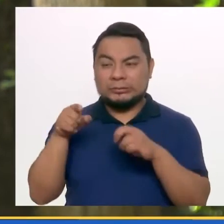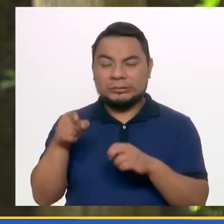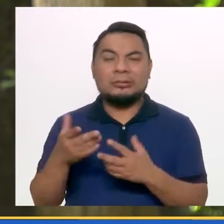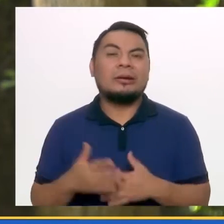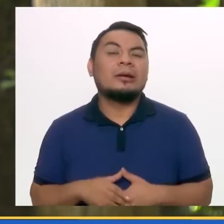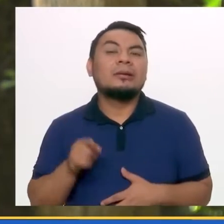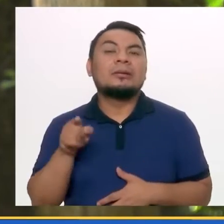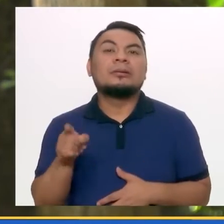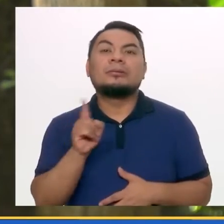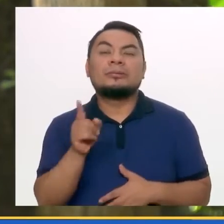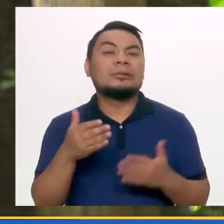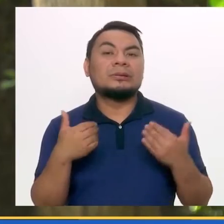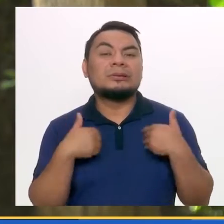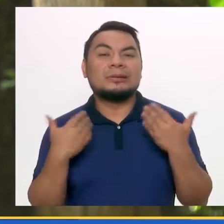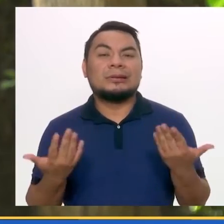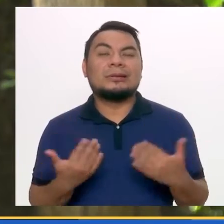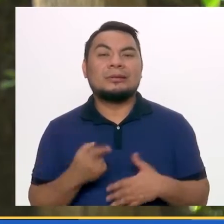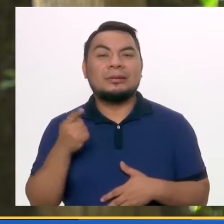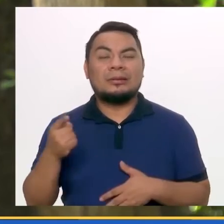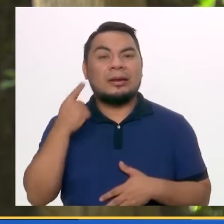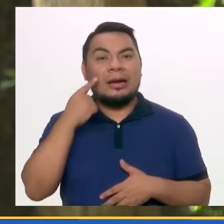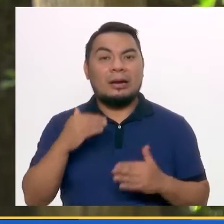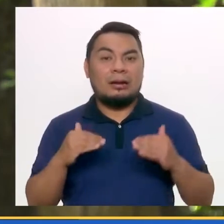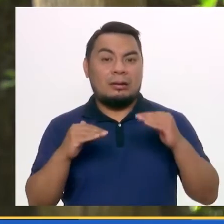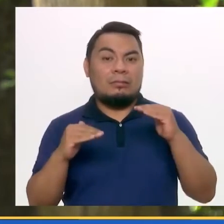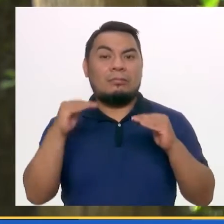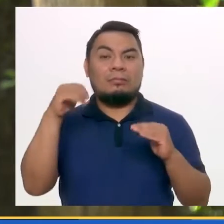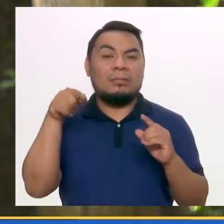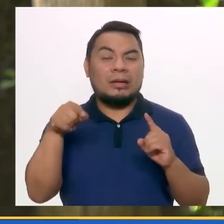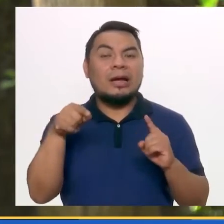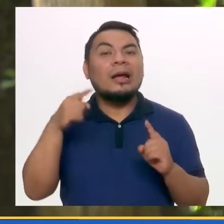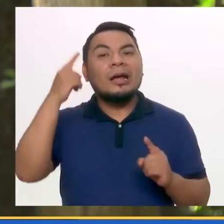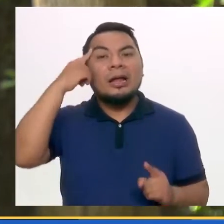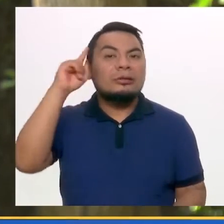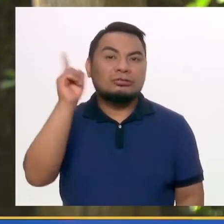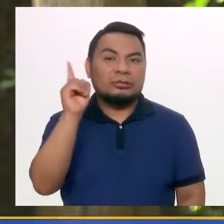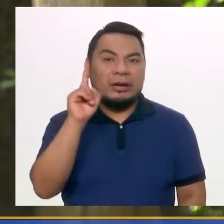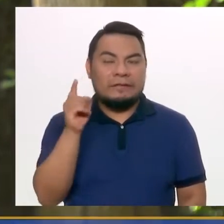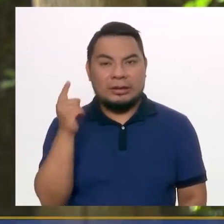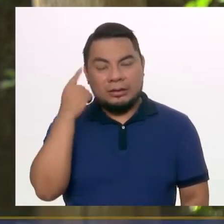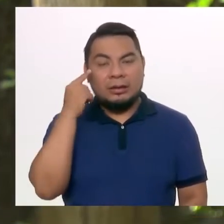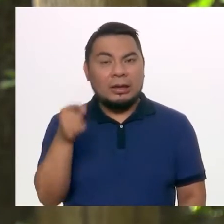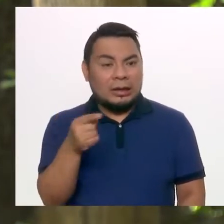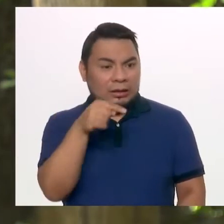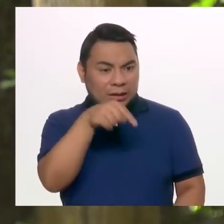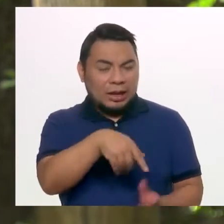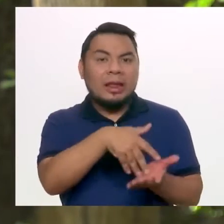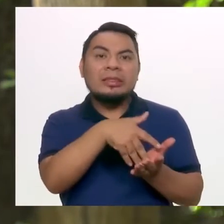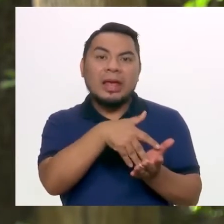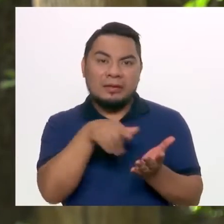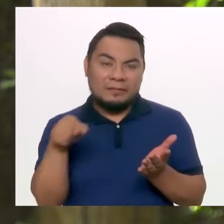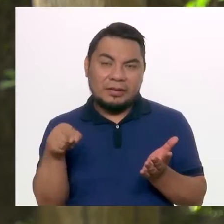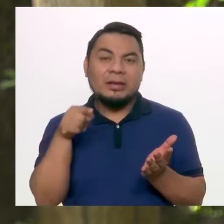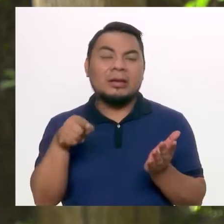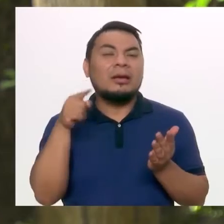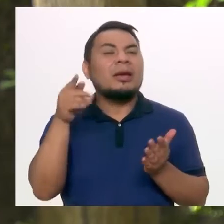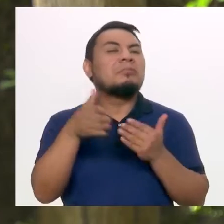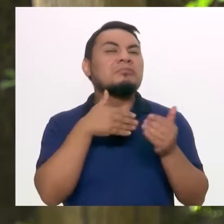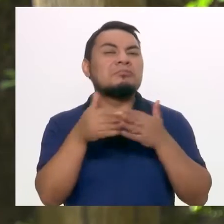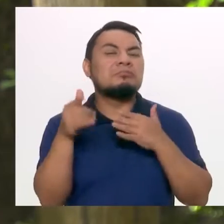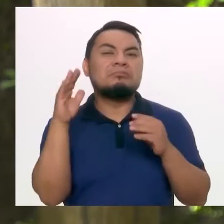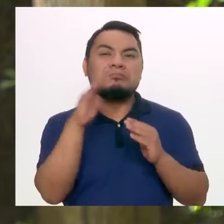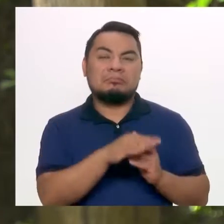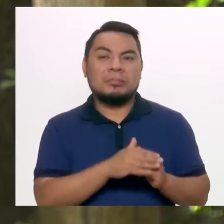no registra la desventaja del otro y que está concentrado en su propio